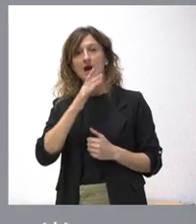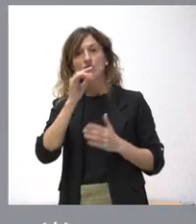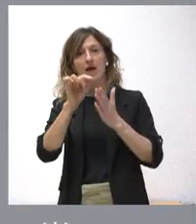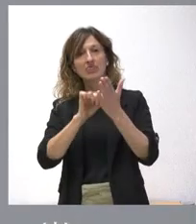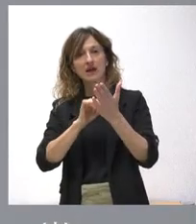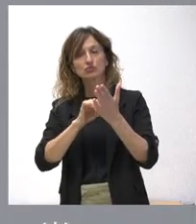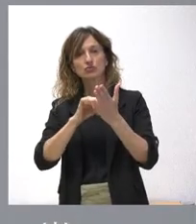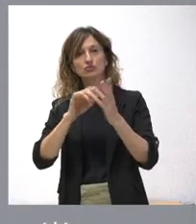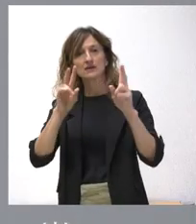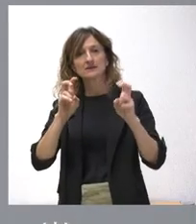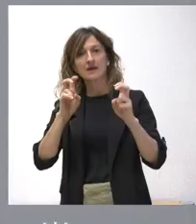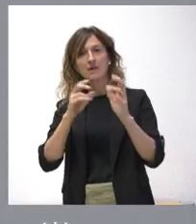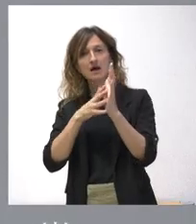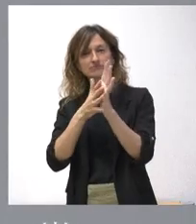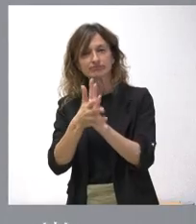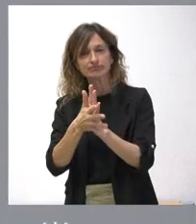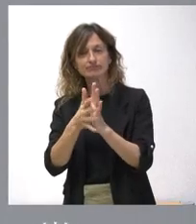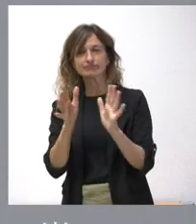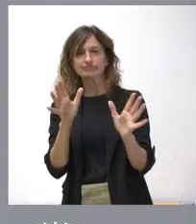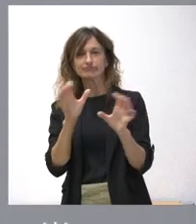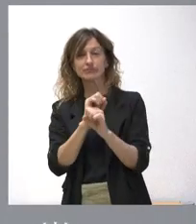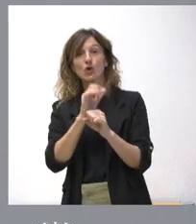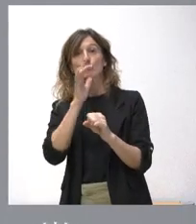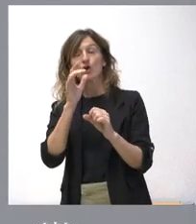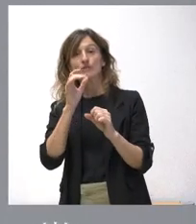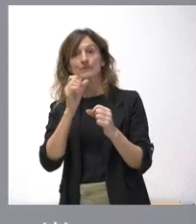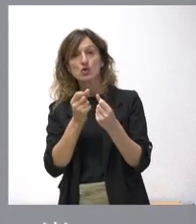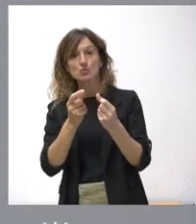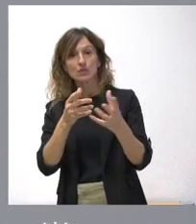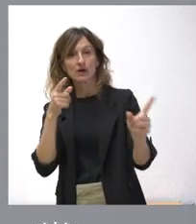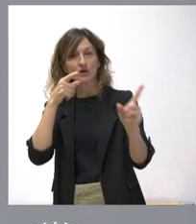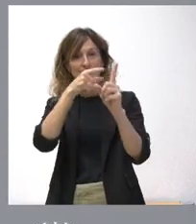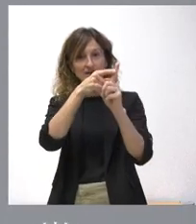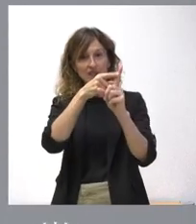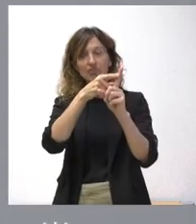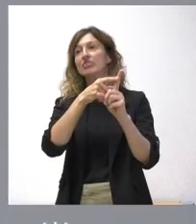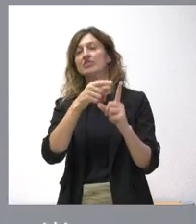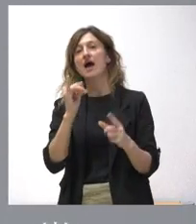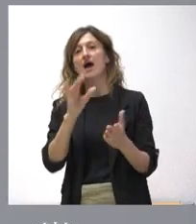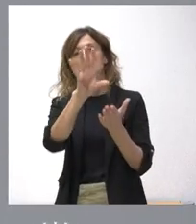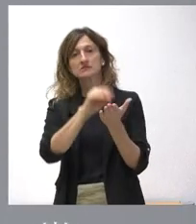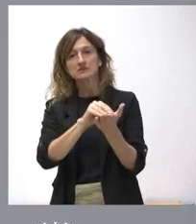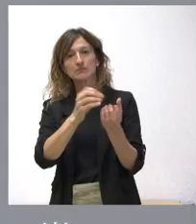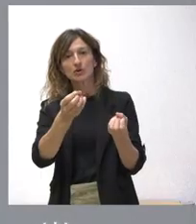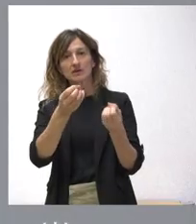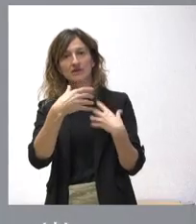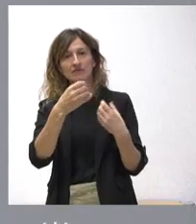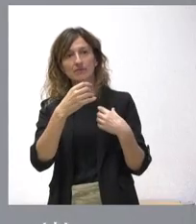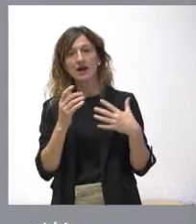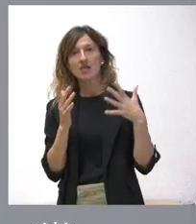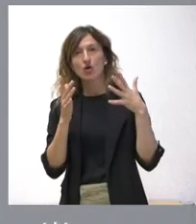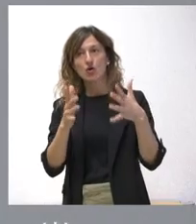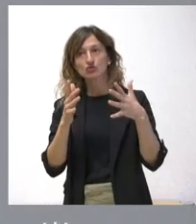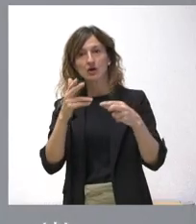muy alta indefinición, porque, por un lado, esta es la cifra que tomamos como referencia, que es la que se nos informó en el Consejo de